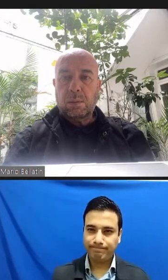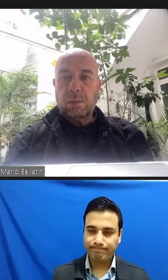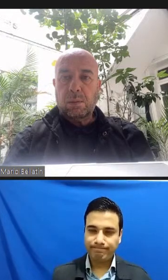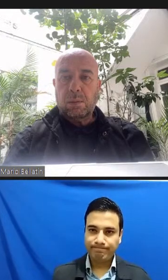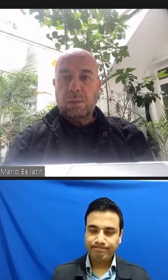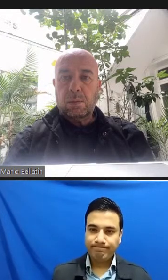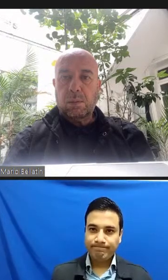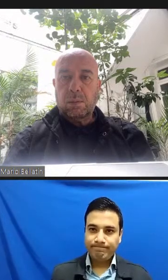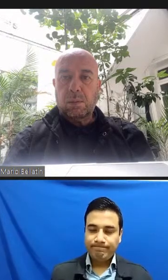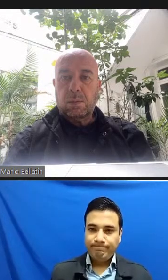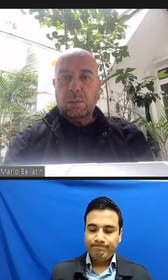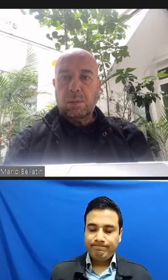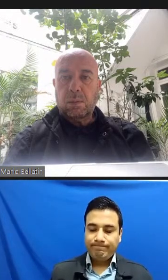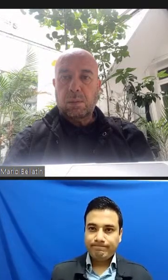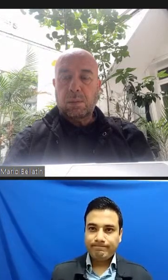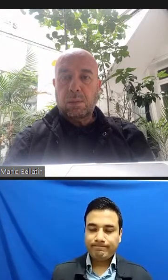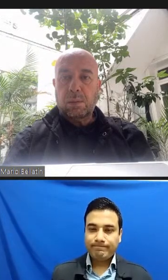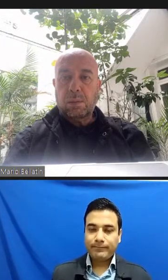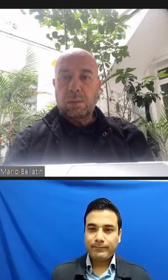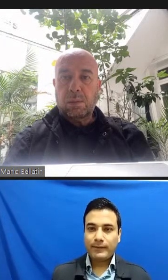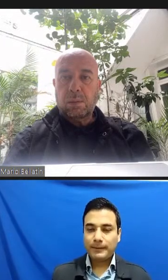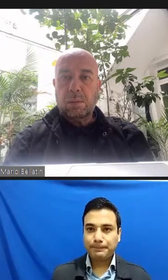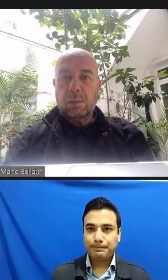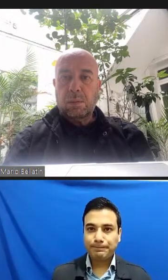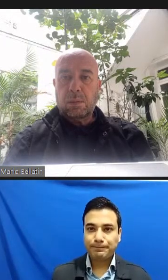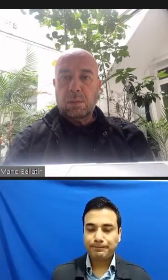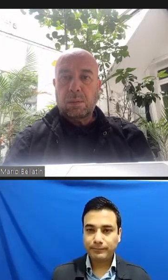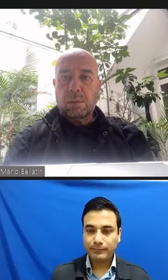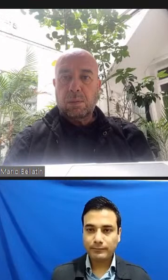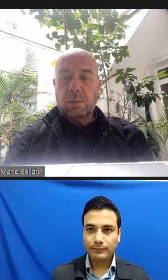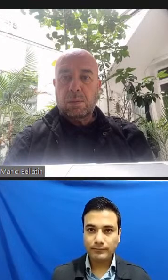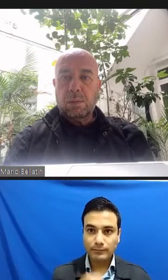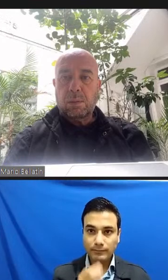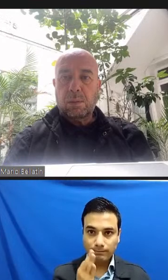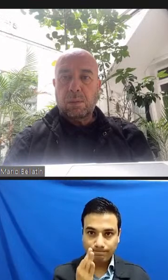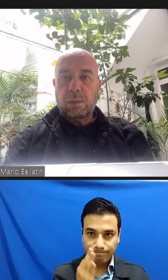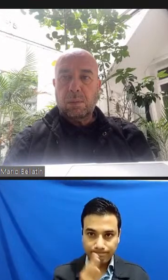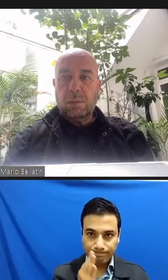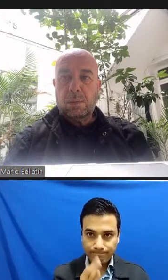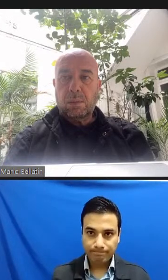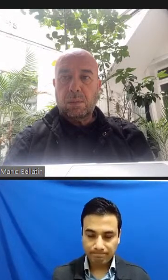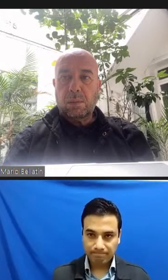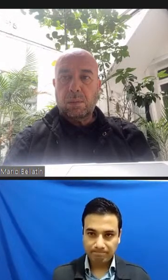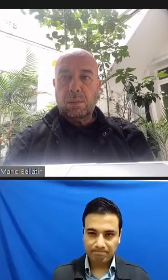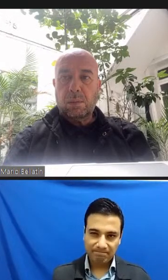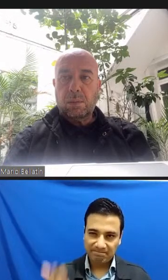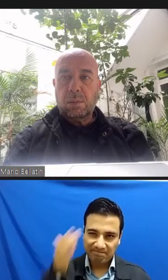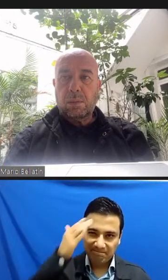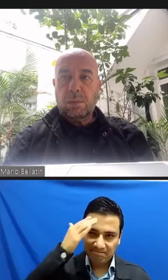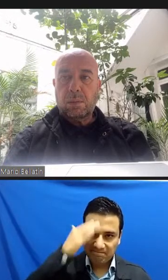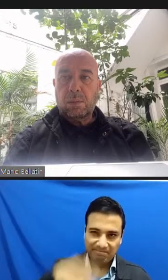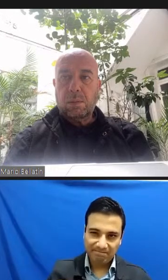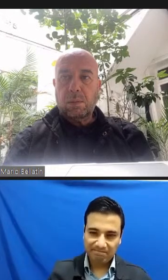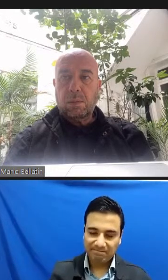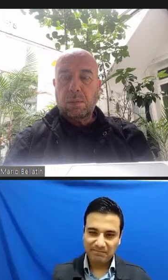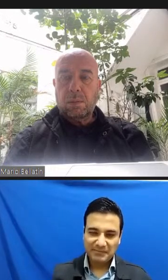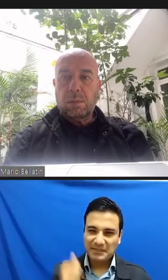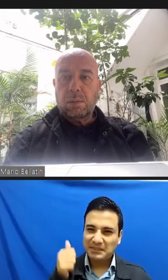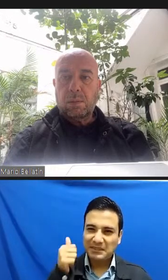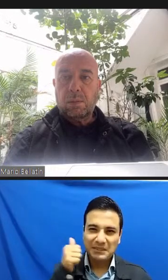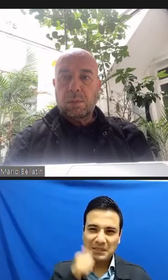estamos poniendo en cuestión la hegemonía casi absoluta, casi natural,